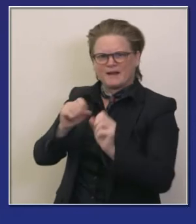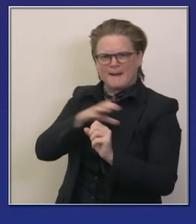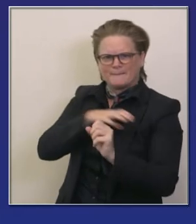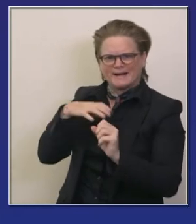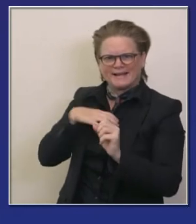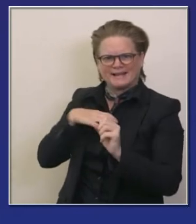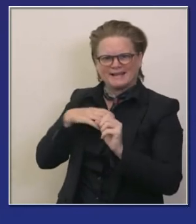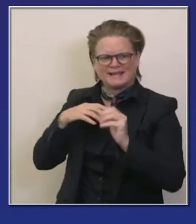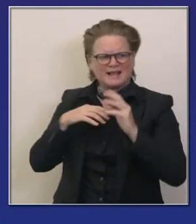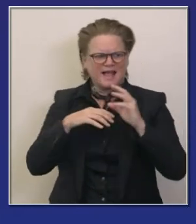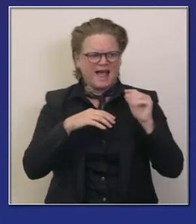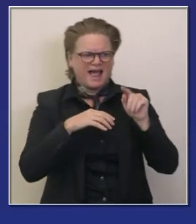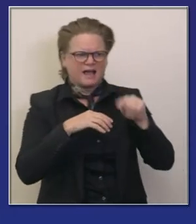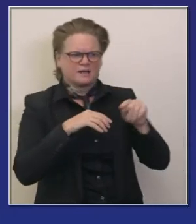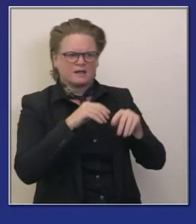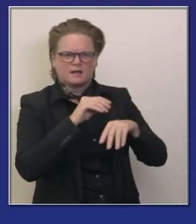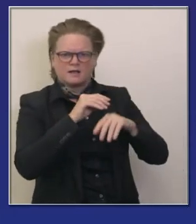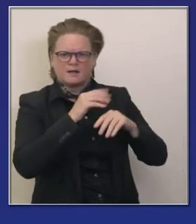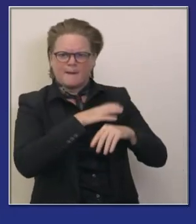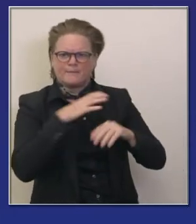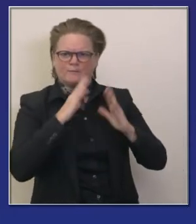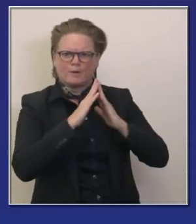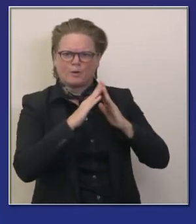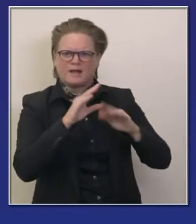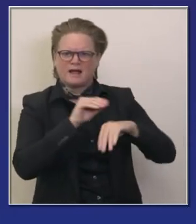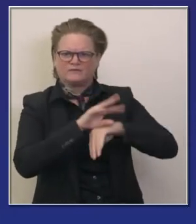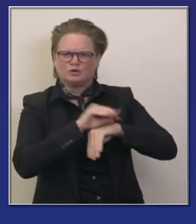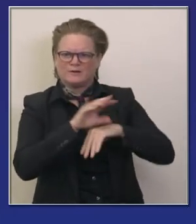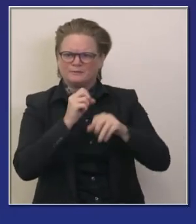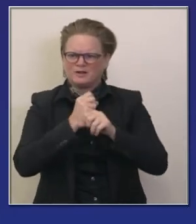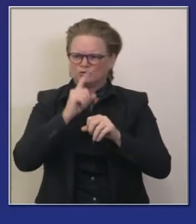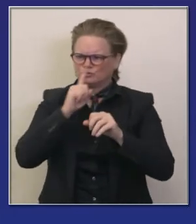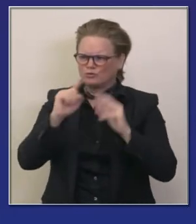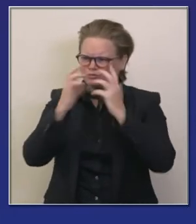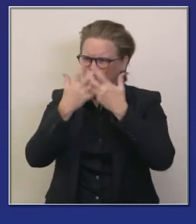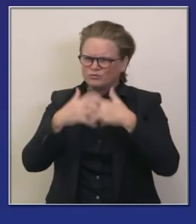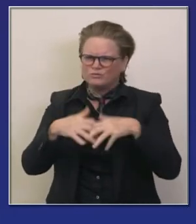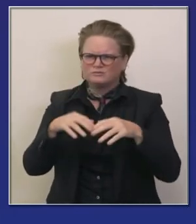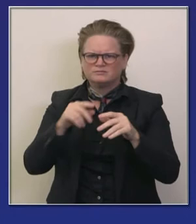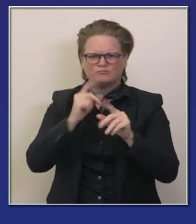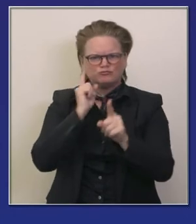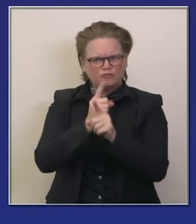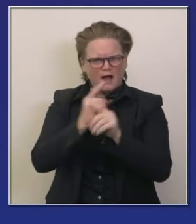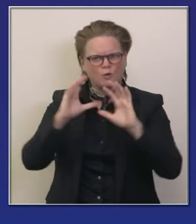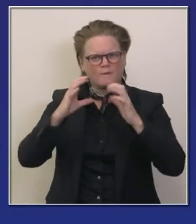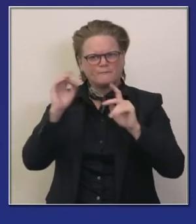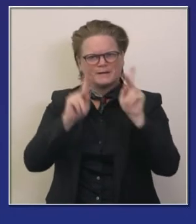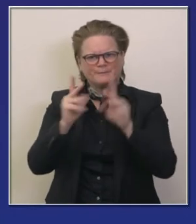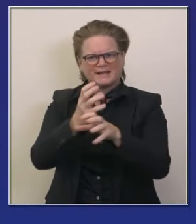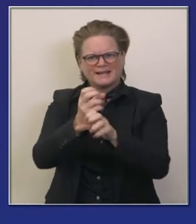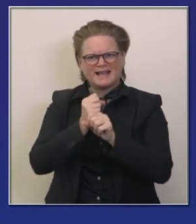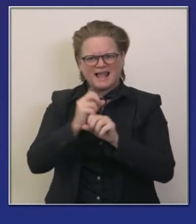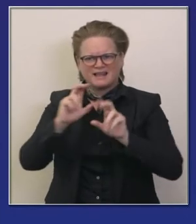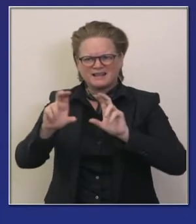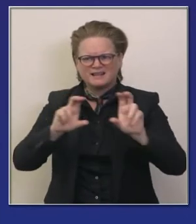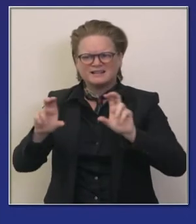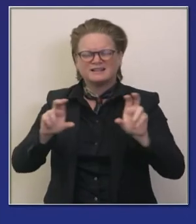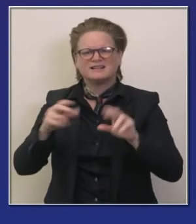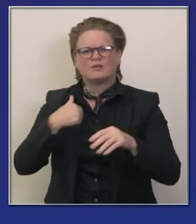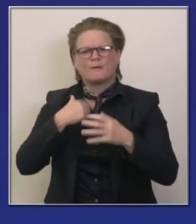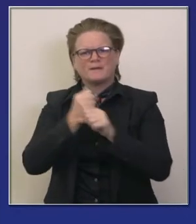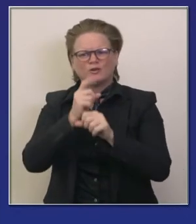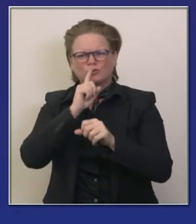del comité de seguridad esperamos que dé al público más confianza de que estamos haciendo las cosas bien abordando las preocupaciones